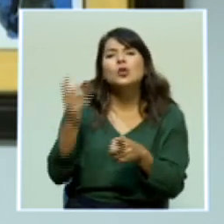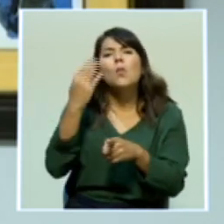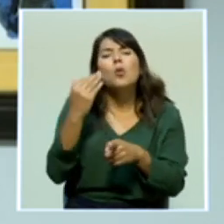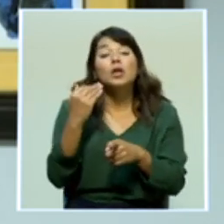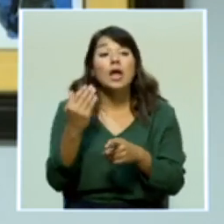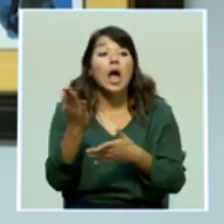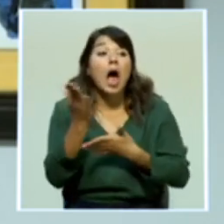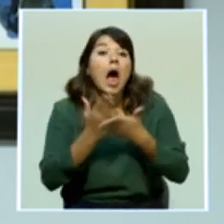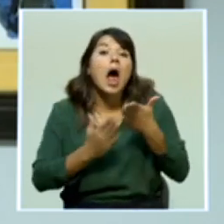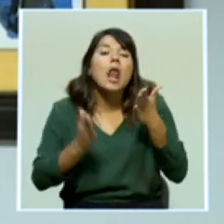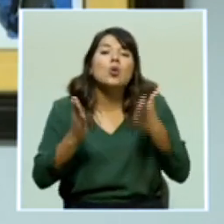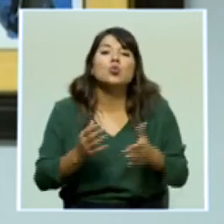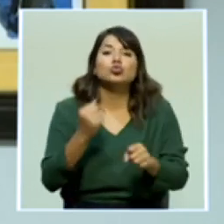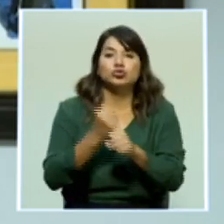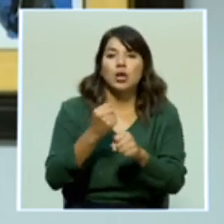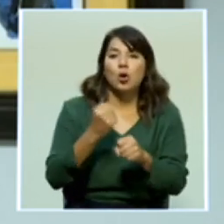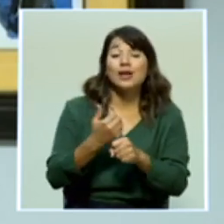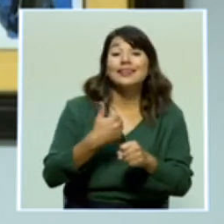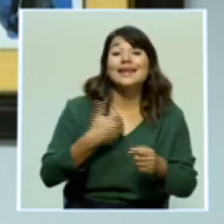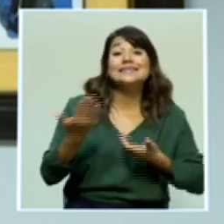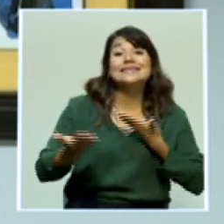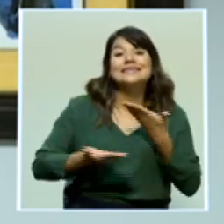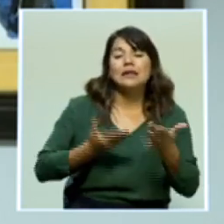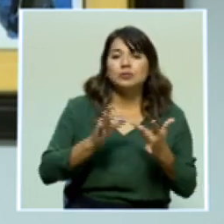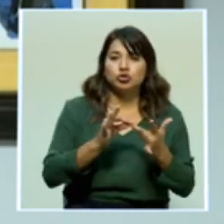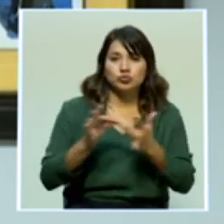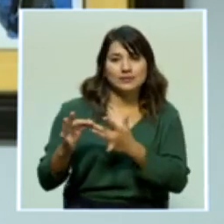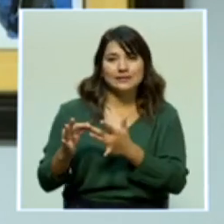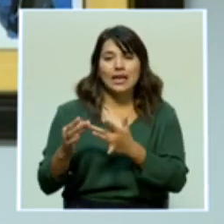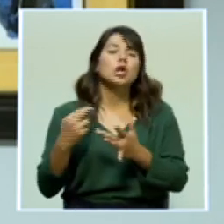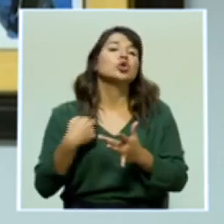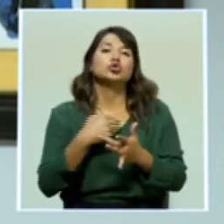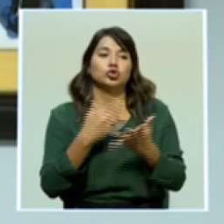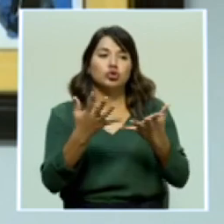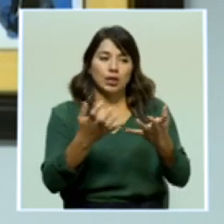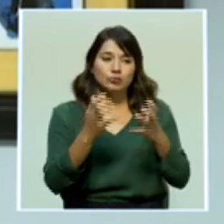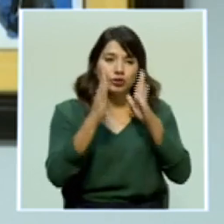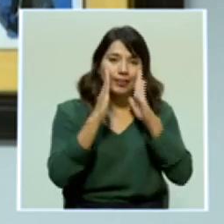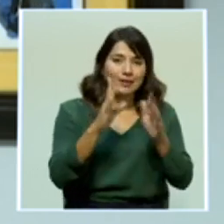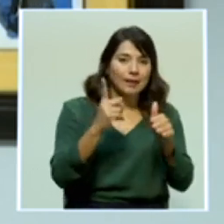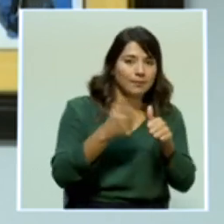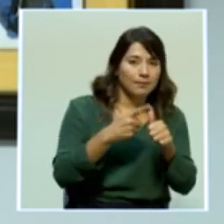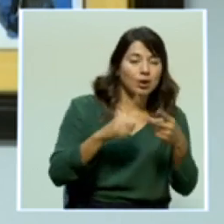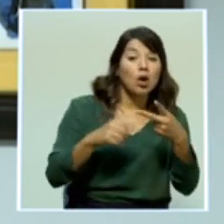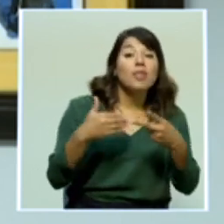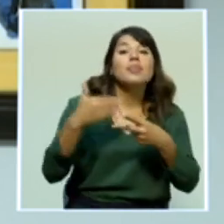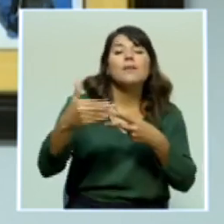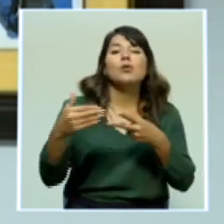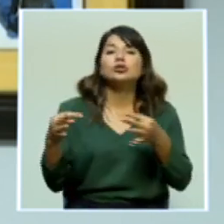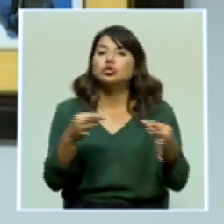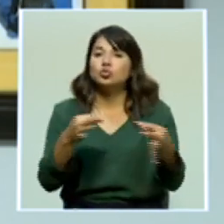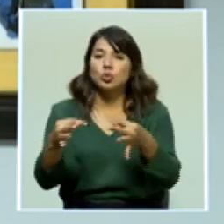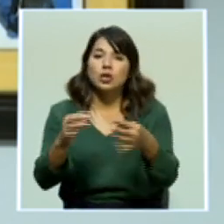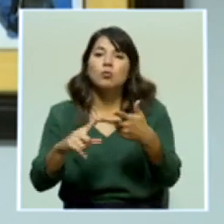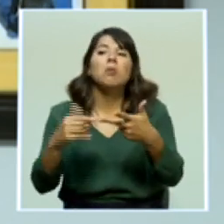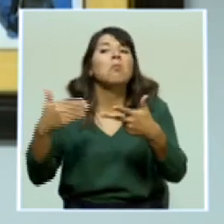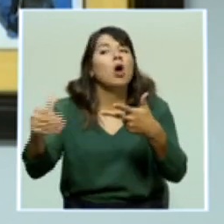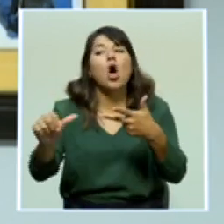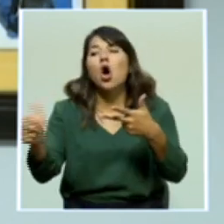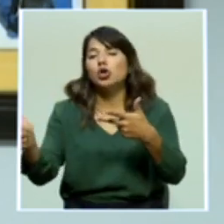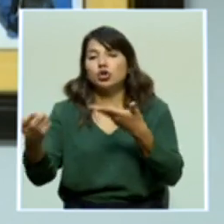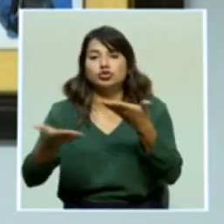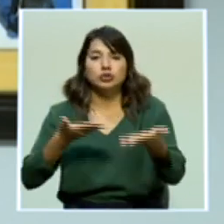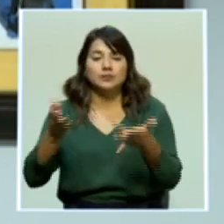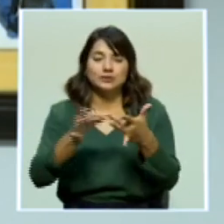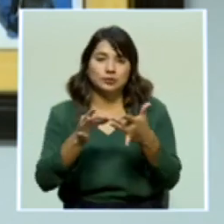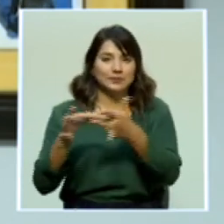vamos a sacarlos primero. Seguiríamos con turismo y posteriormente con los otros tipos de servicios especiales